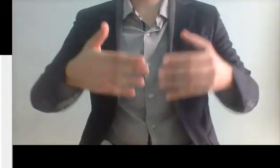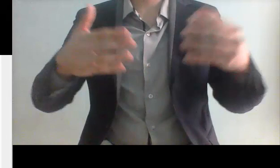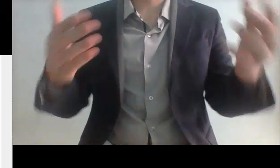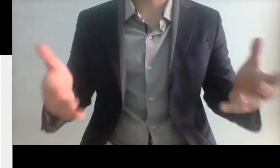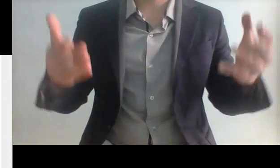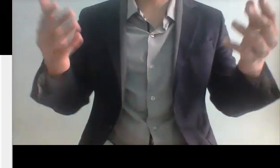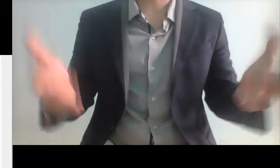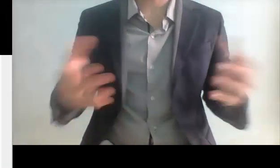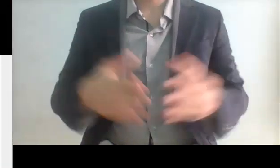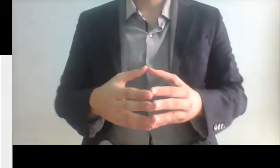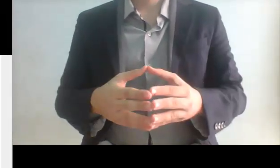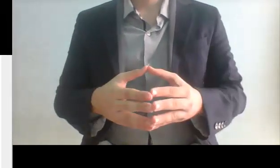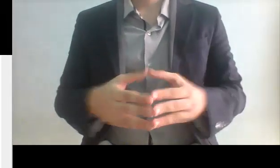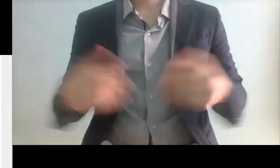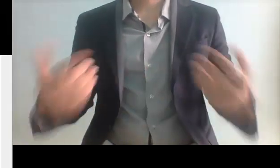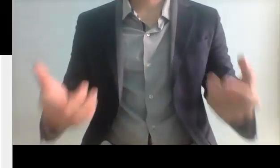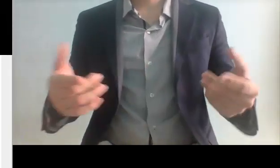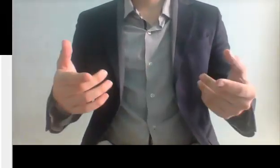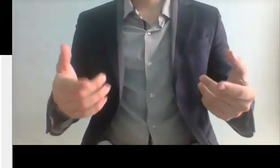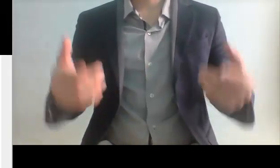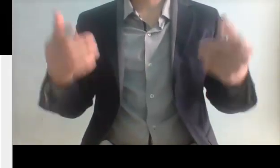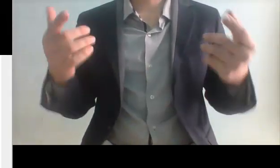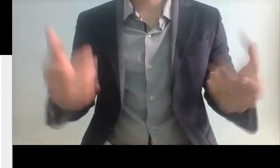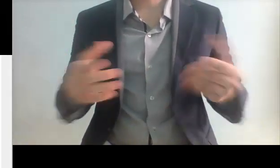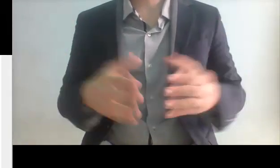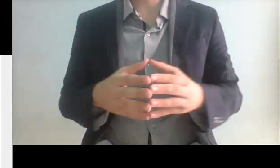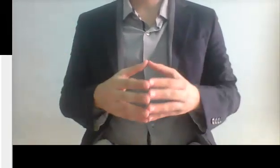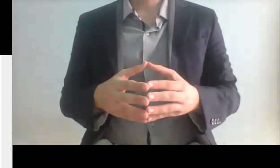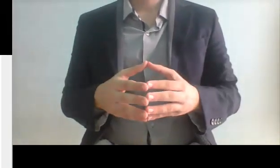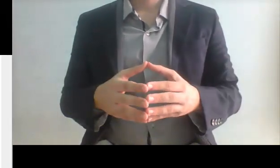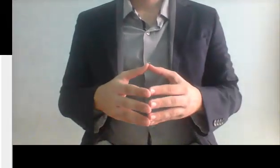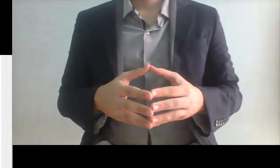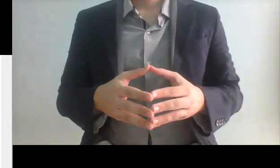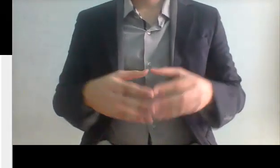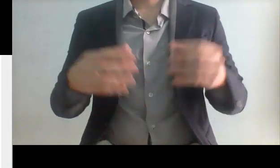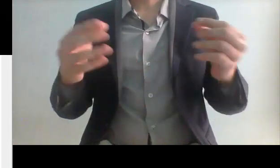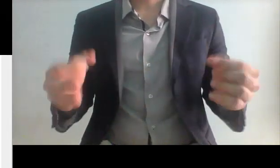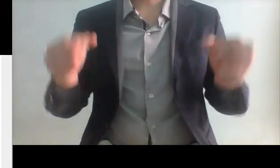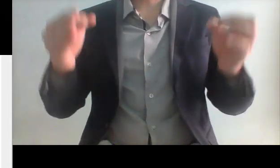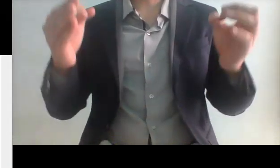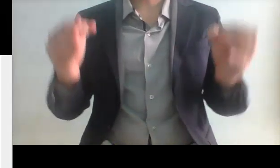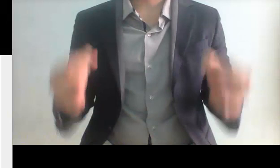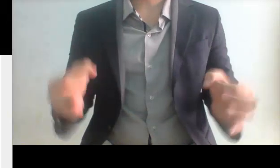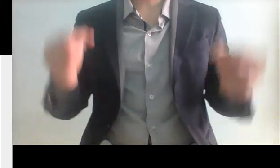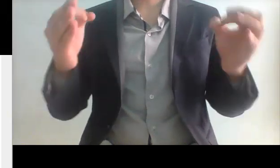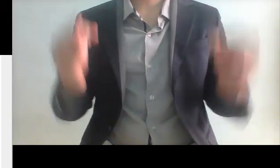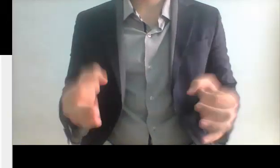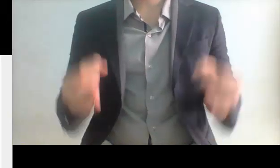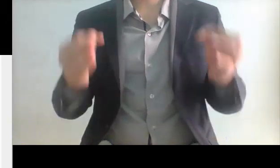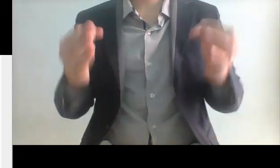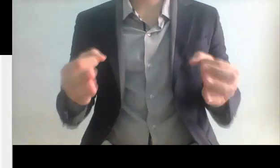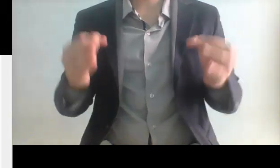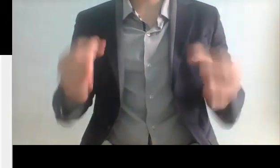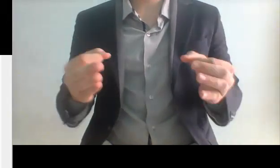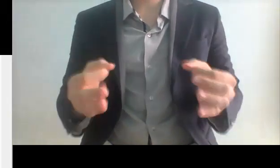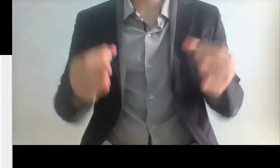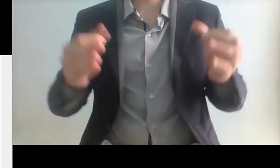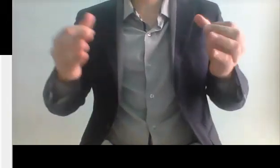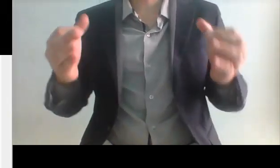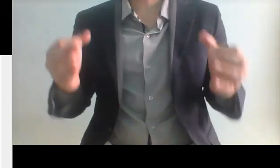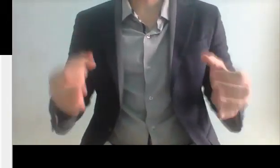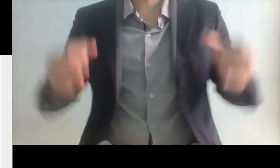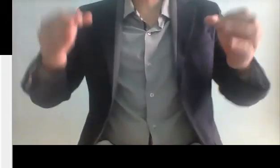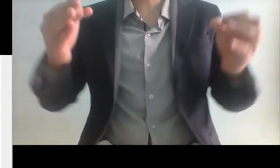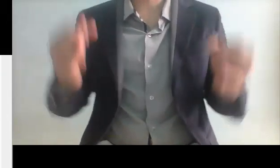involucrados en un fraude electoral eso es lo que preocupa que como ven que no van a poder en las elecciones de forma limpia